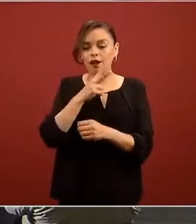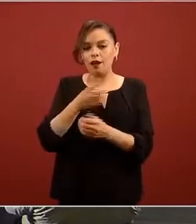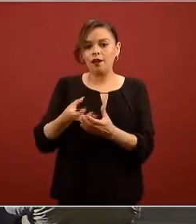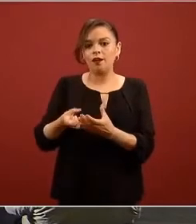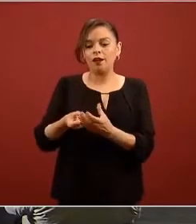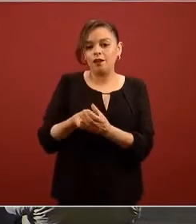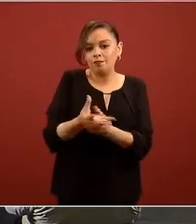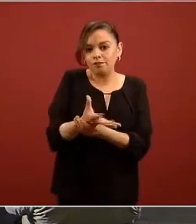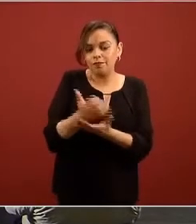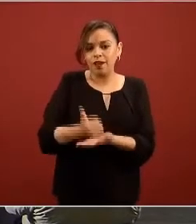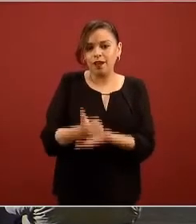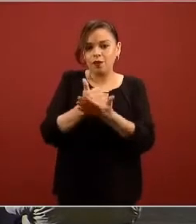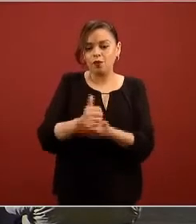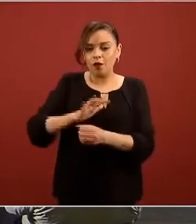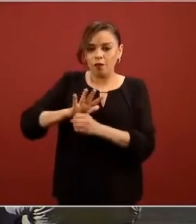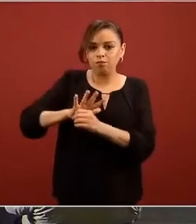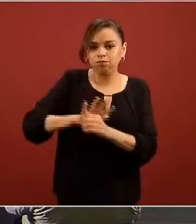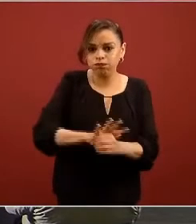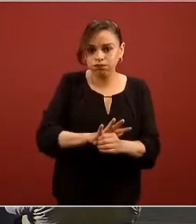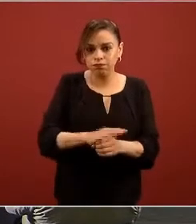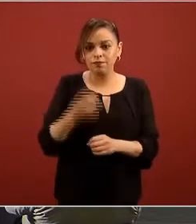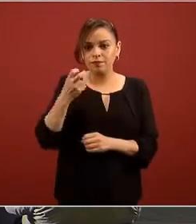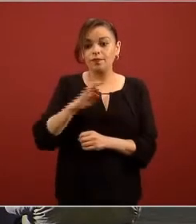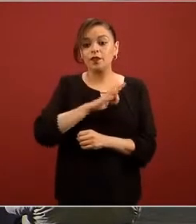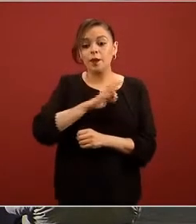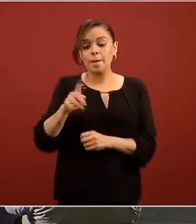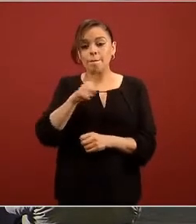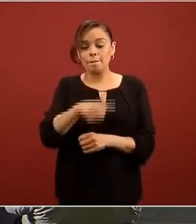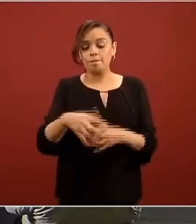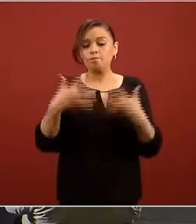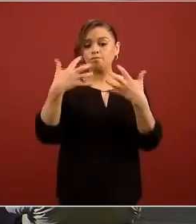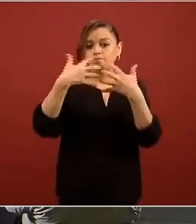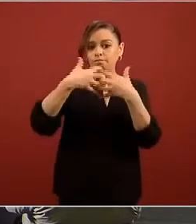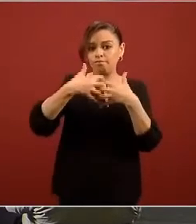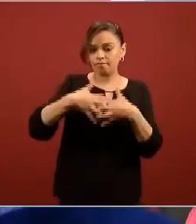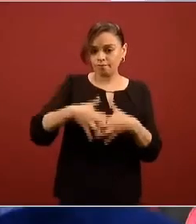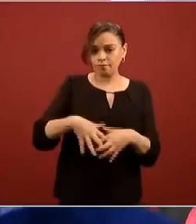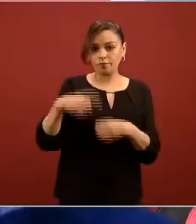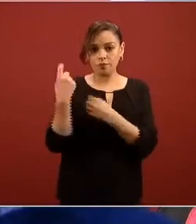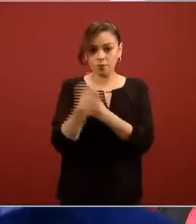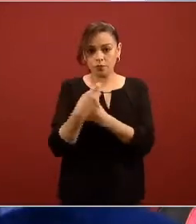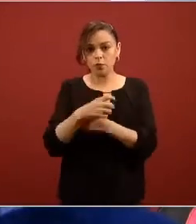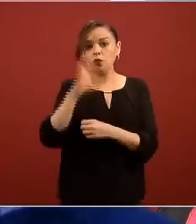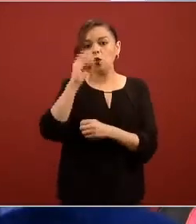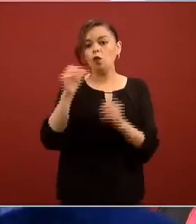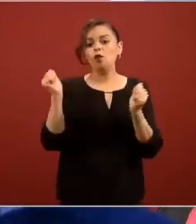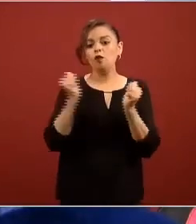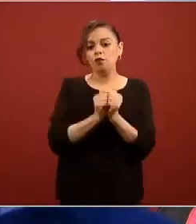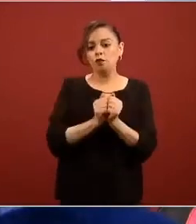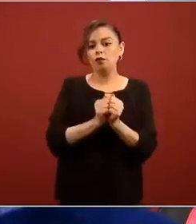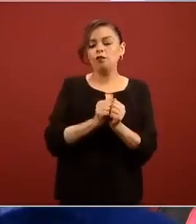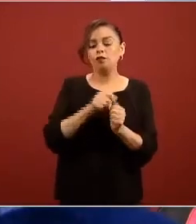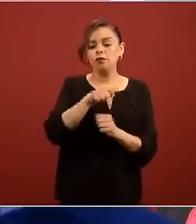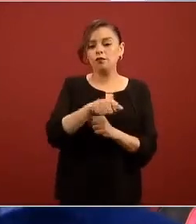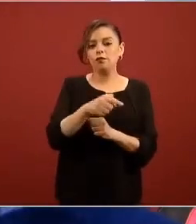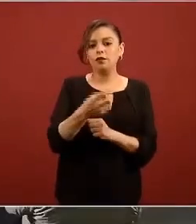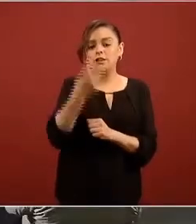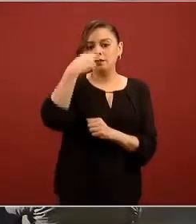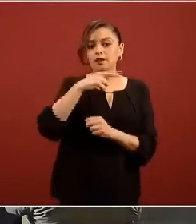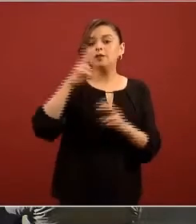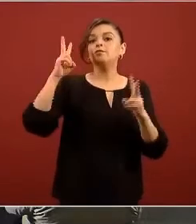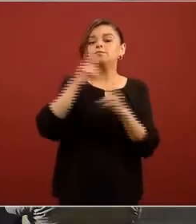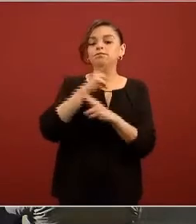controlada puede ser asistida o automática ayudar a la ventilación de un paciente con